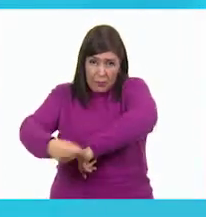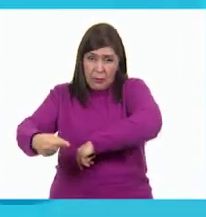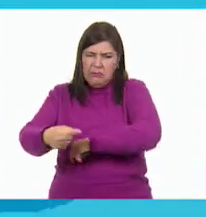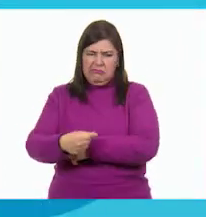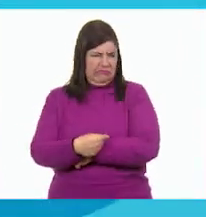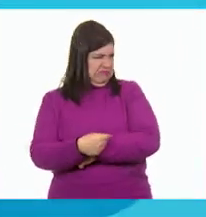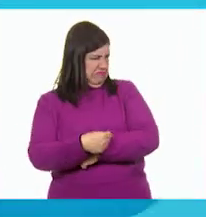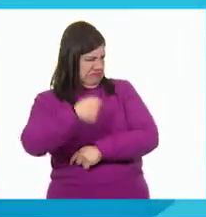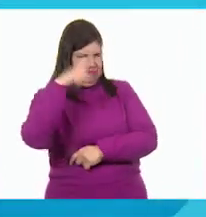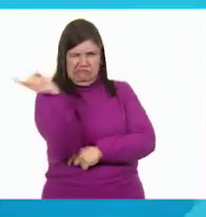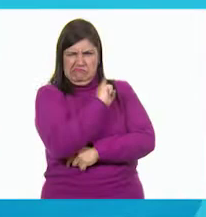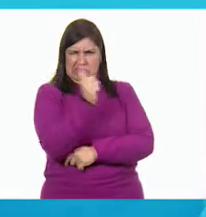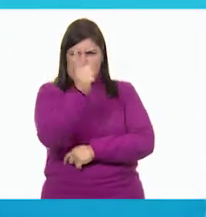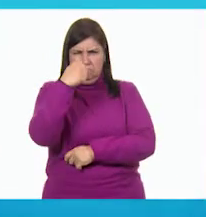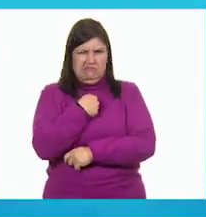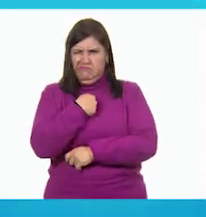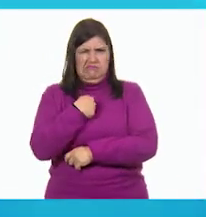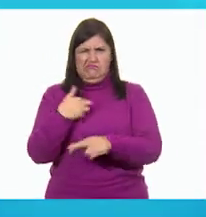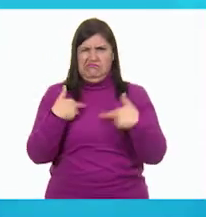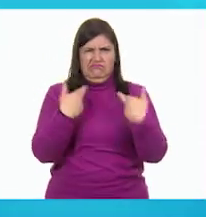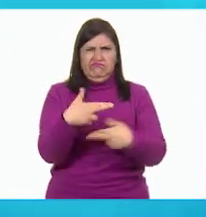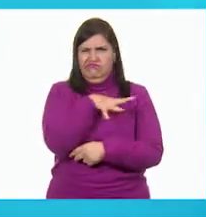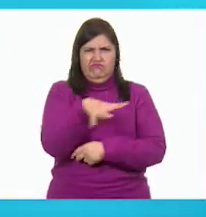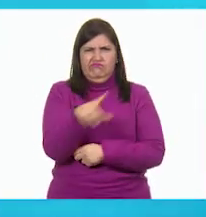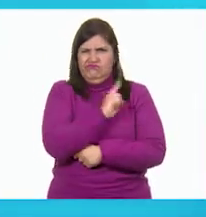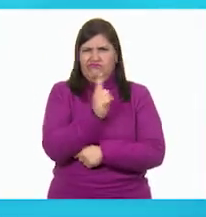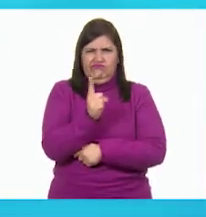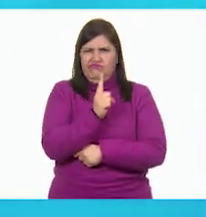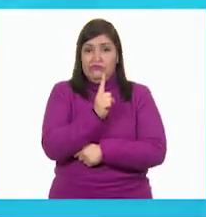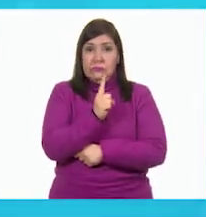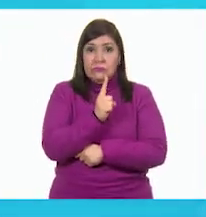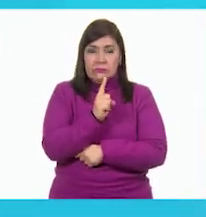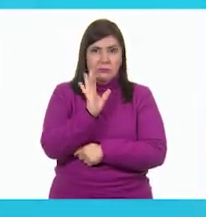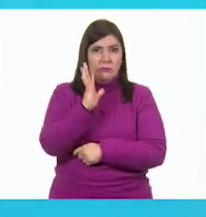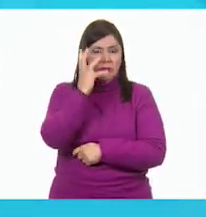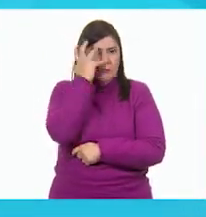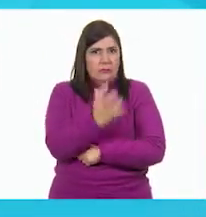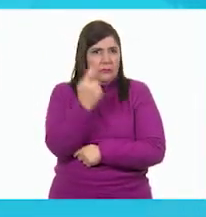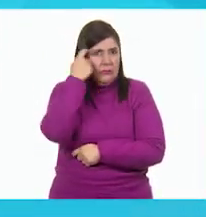No, no te doy nada, contestó el tecolote, muy enojado.